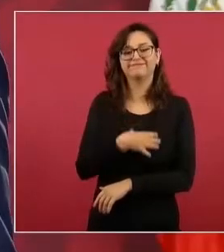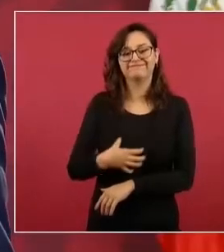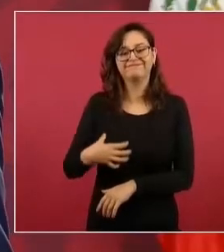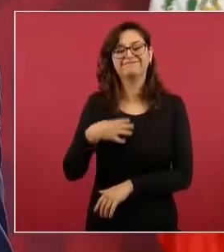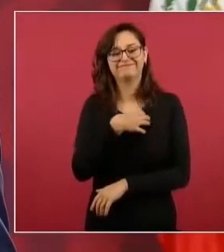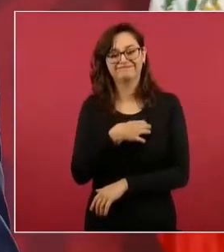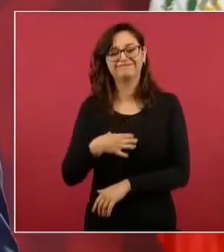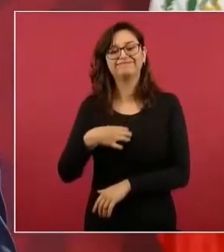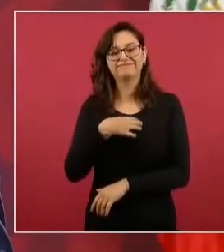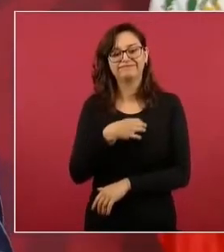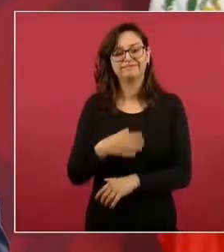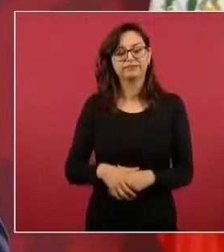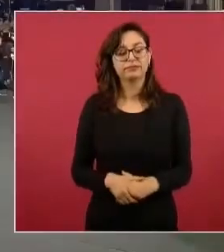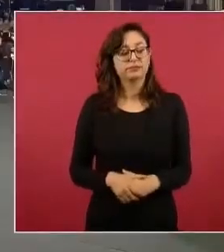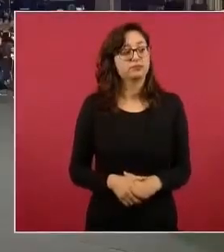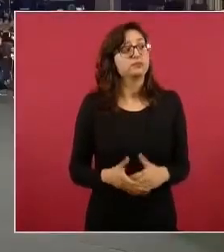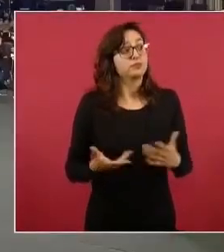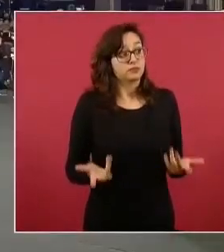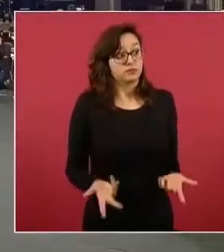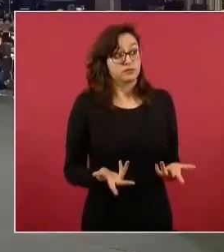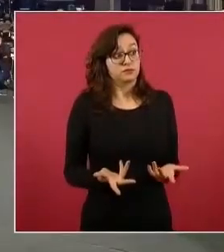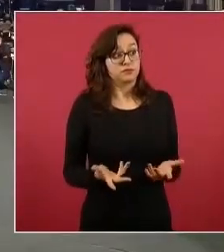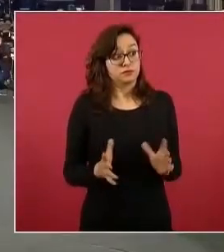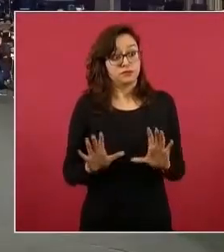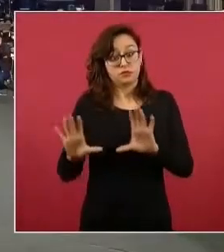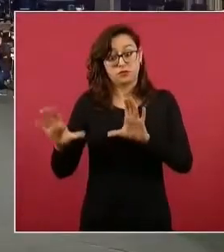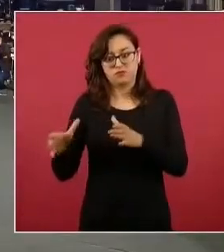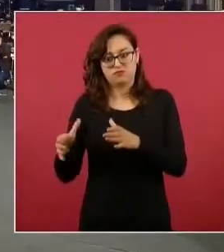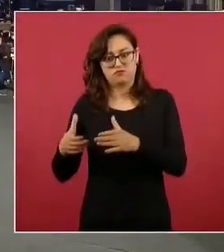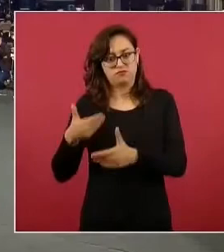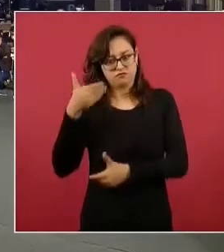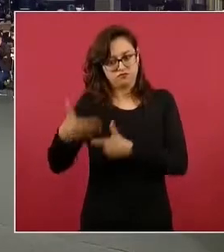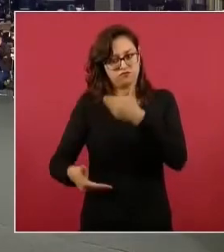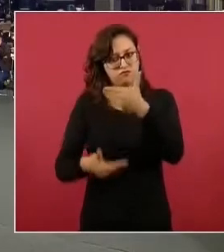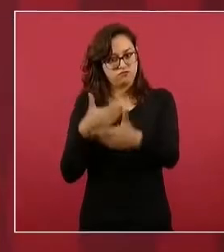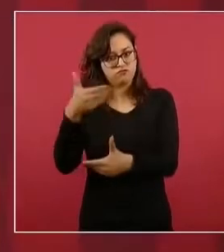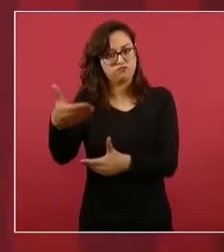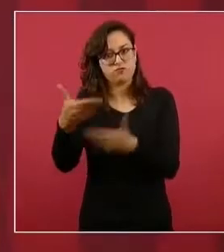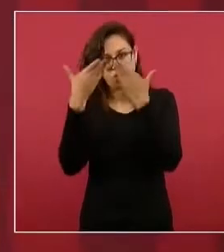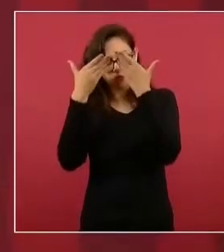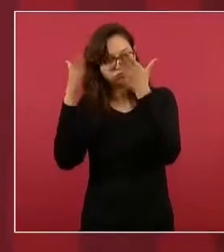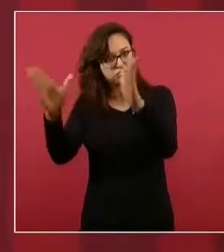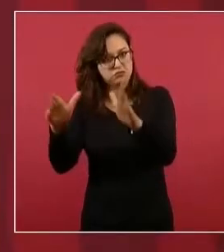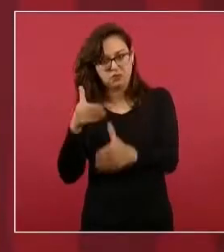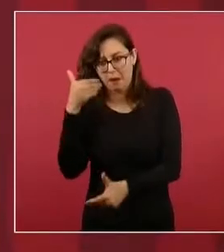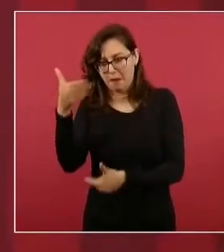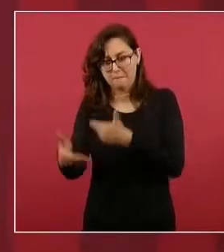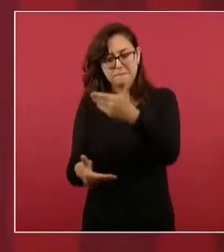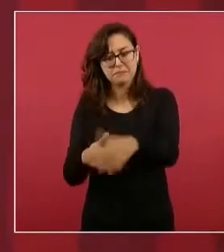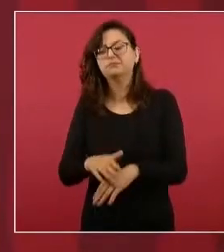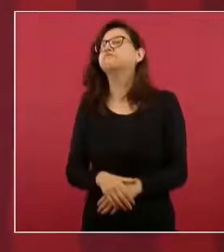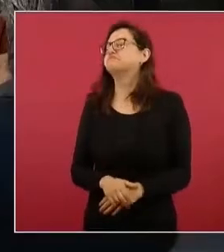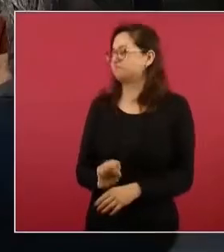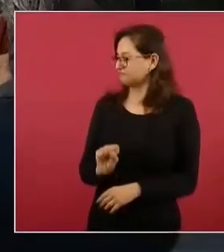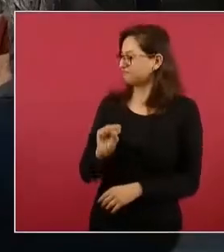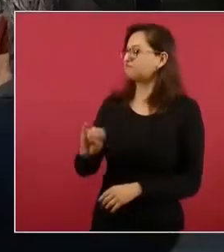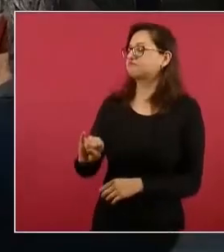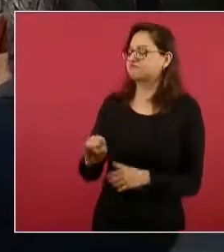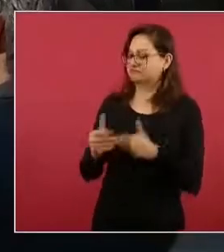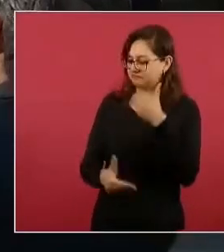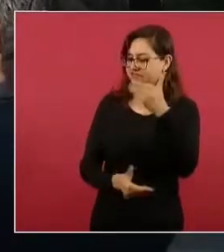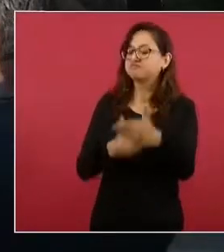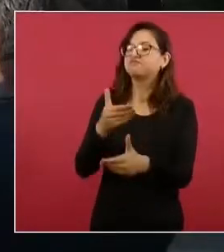contentos. Se consolida este bloque progresista, presidente, aquí en el continente. Sí, avanza. Ahora, yo le quisiera preguntar sobre…